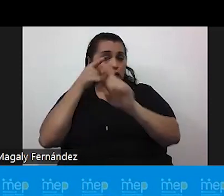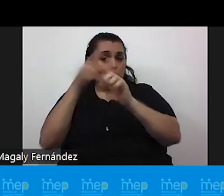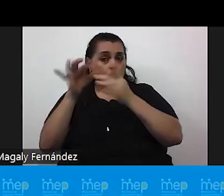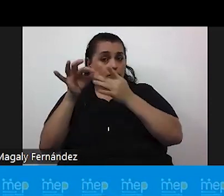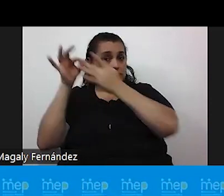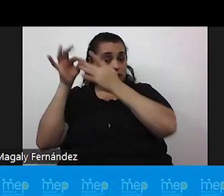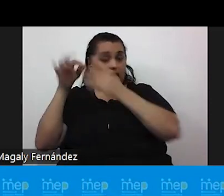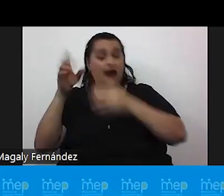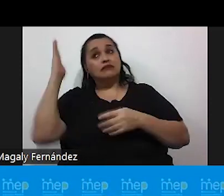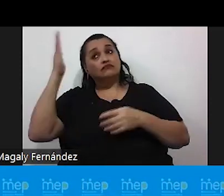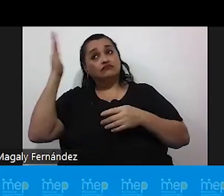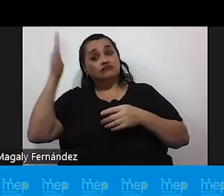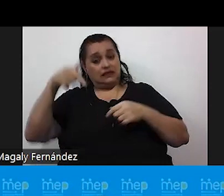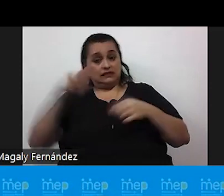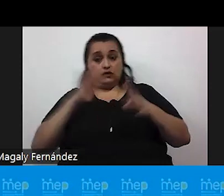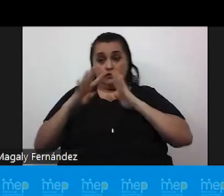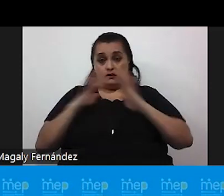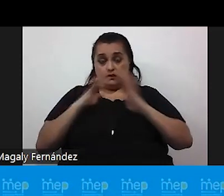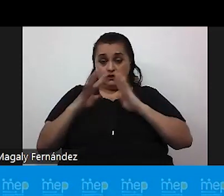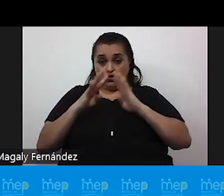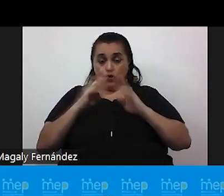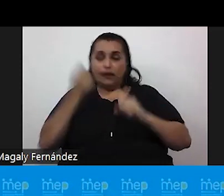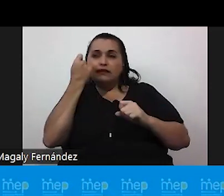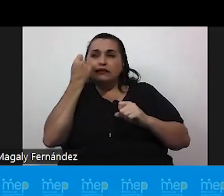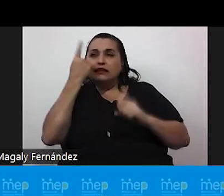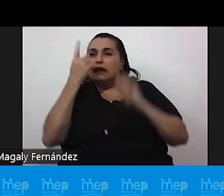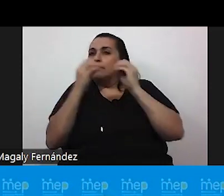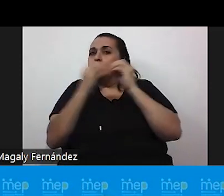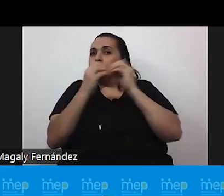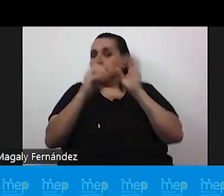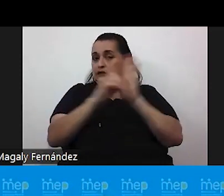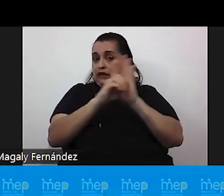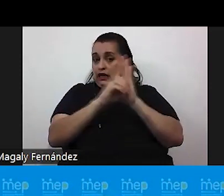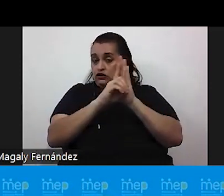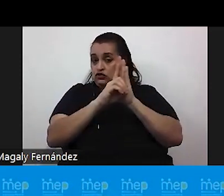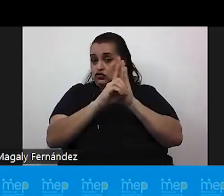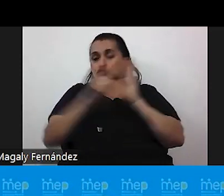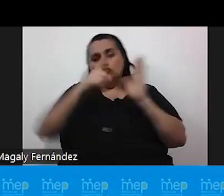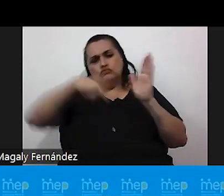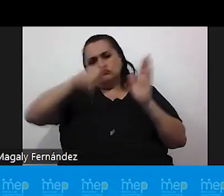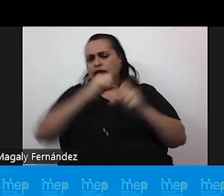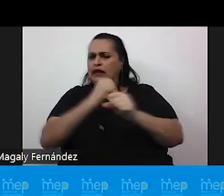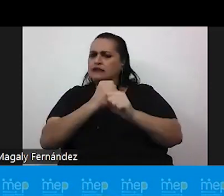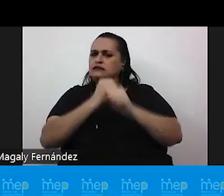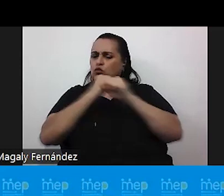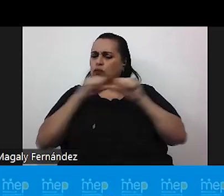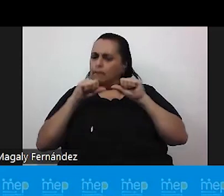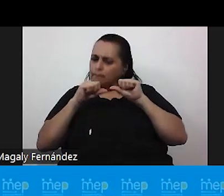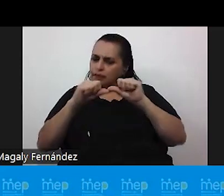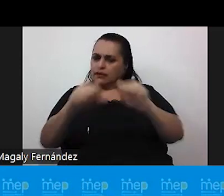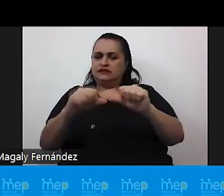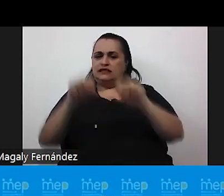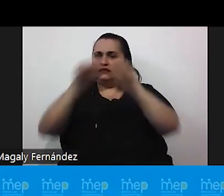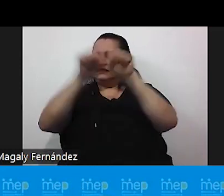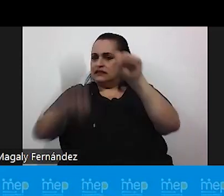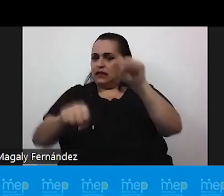digo de esta charla de este conversatorio y de entender un poquito de los derechos es que aseguremos la permanencia en el sistema educativo de todas las